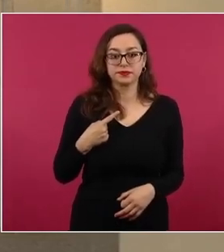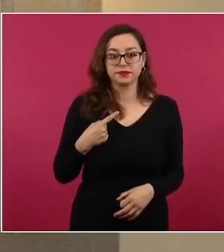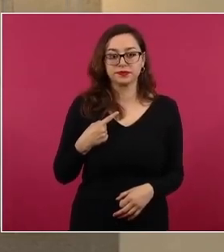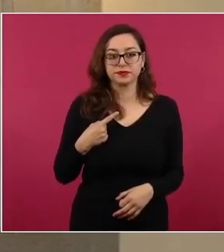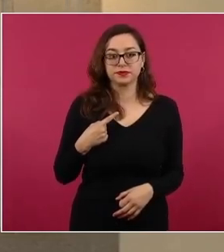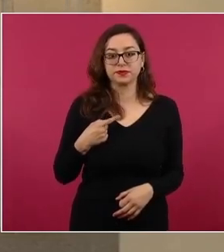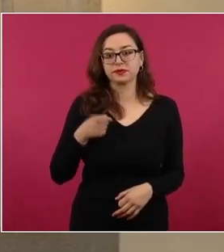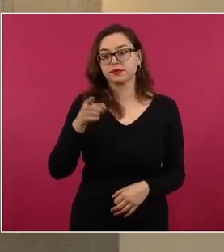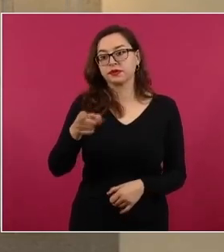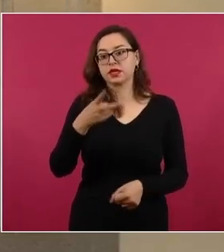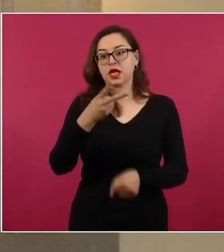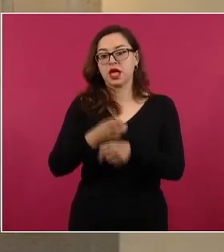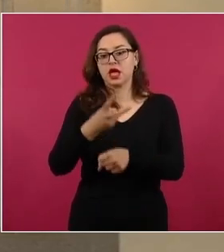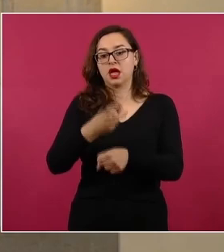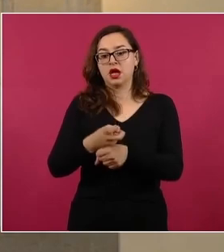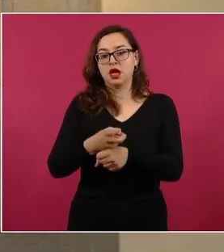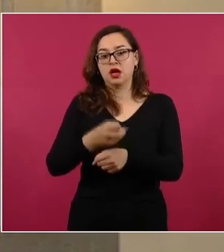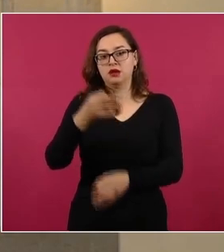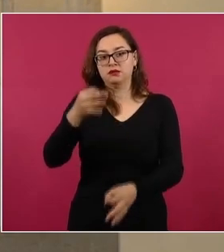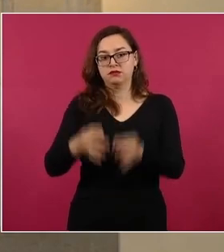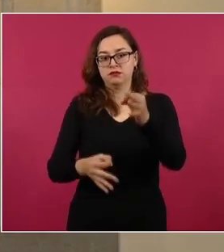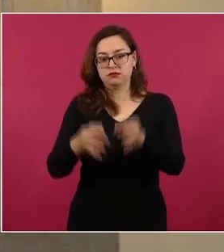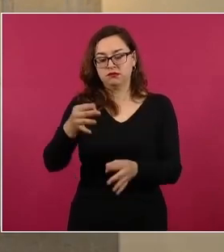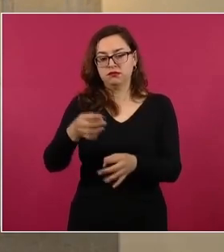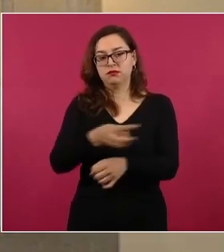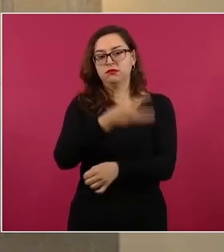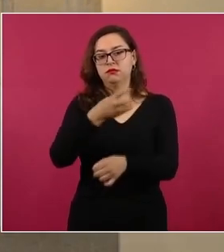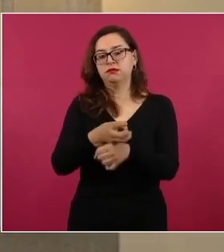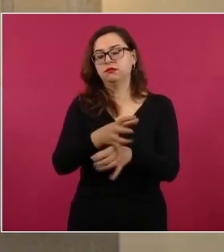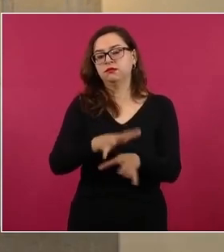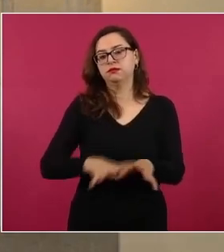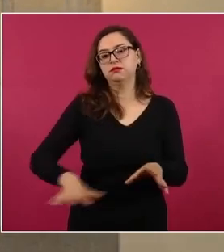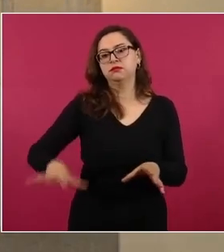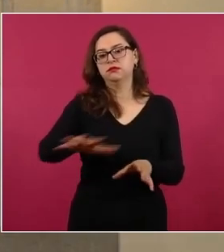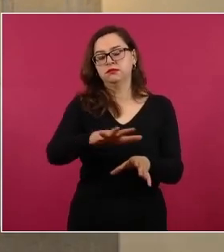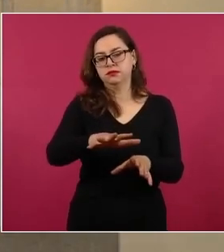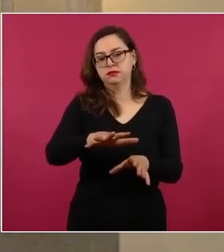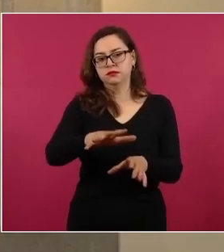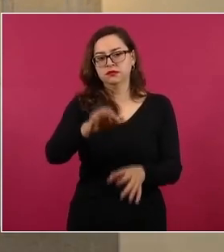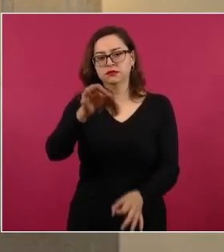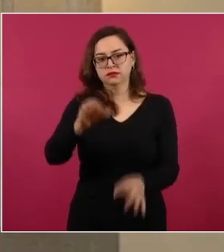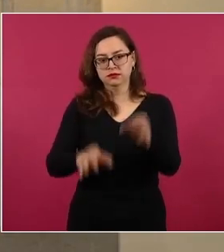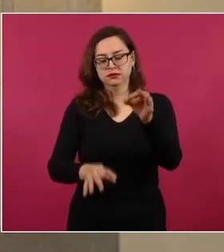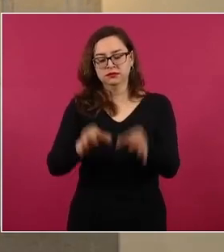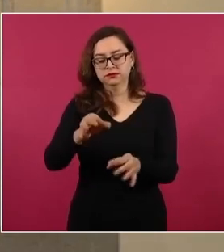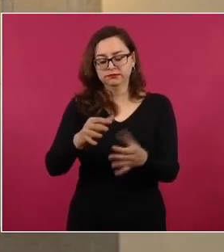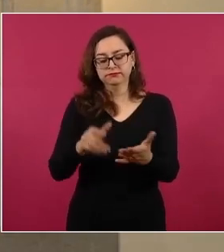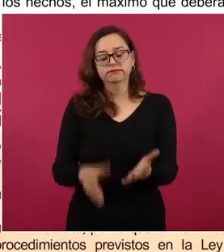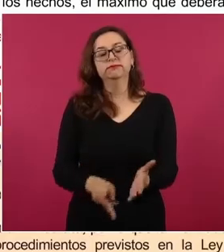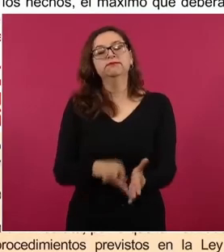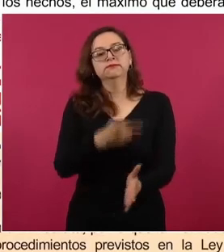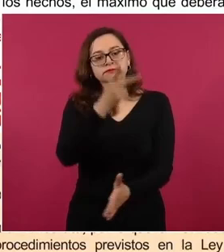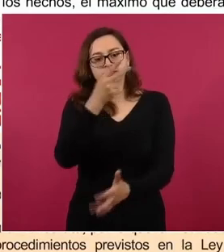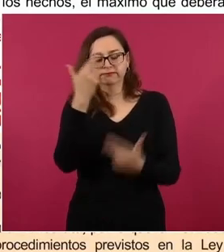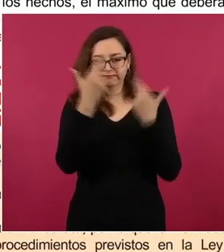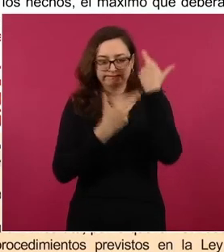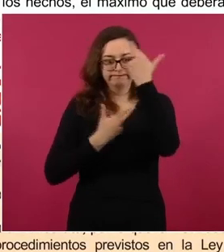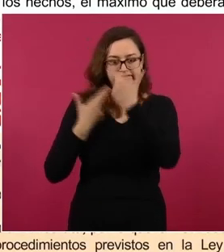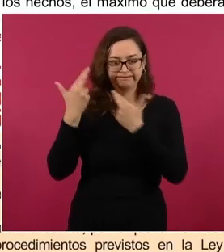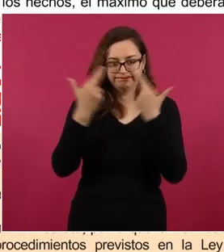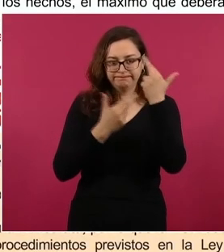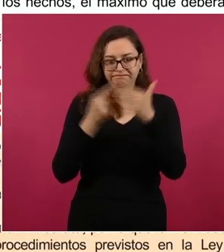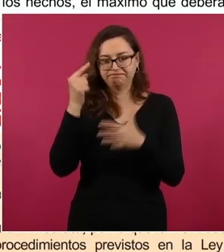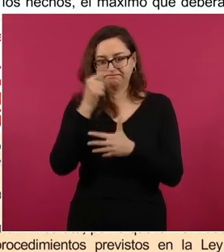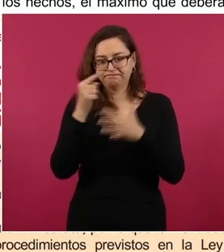tribunal unitario del tercer distrito judicial. Se revisa nuevamente y se le impone